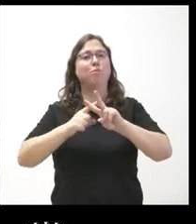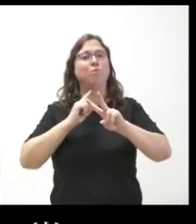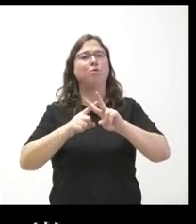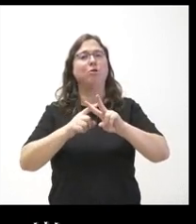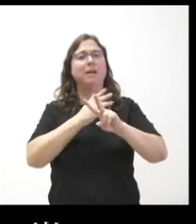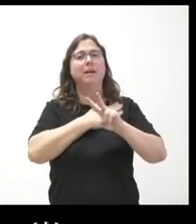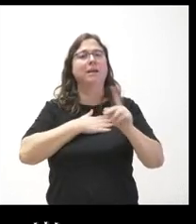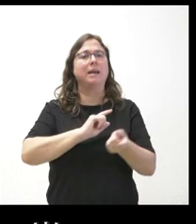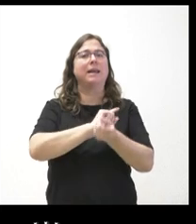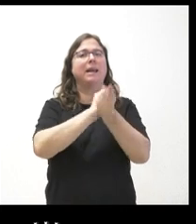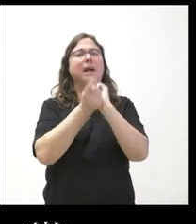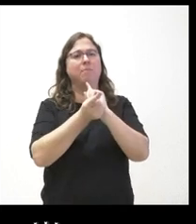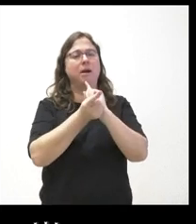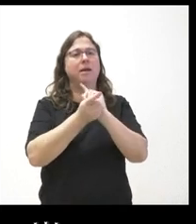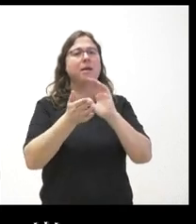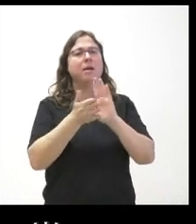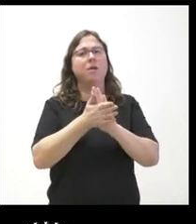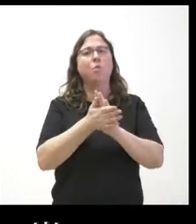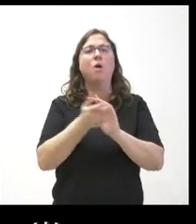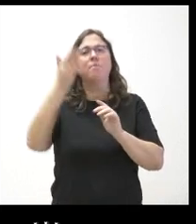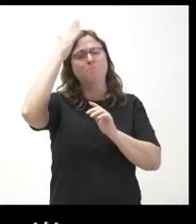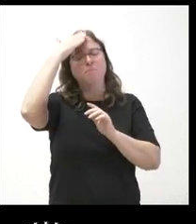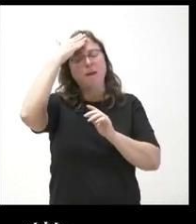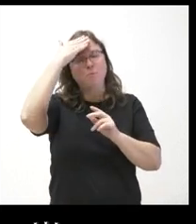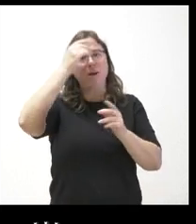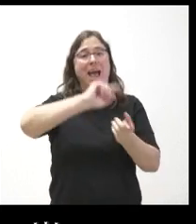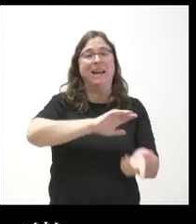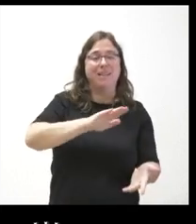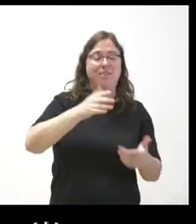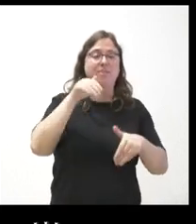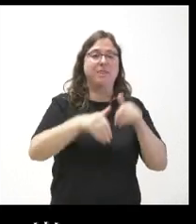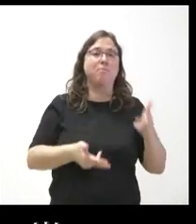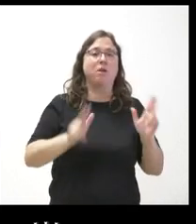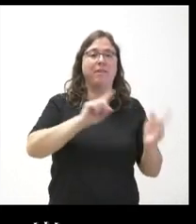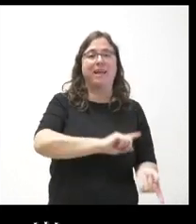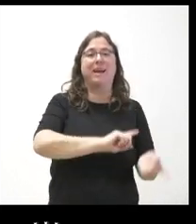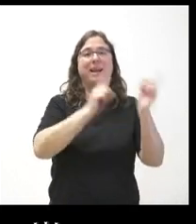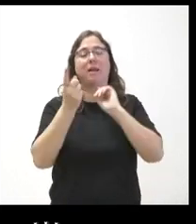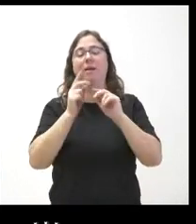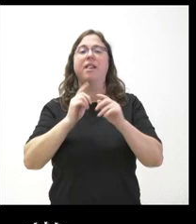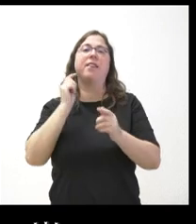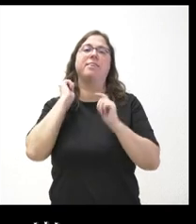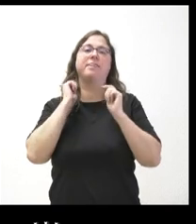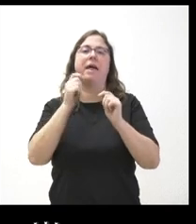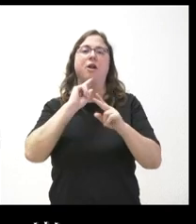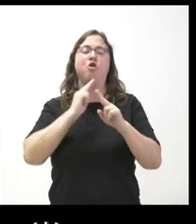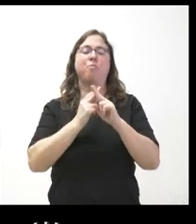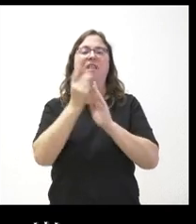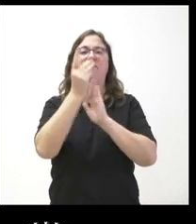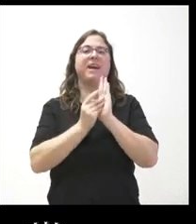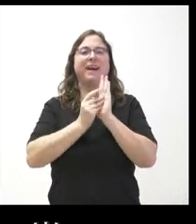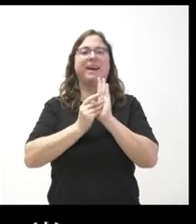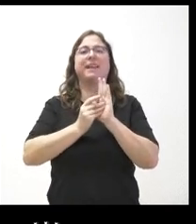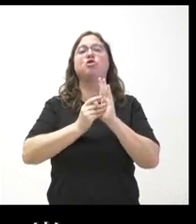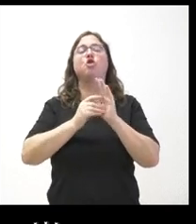convirtiera en una derogación del decreto de memoria democrática para transformarse en un decreto de concordia en primer término quería saber si esto es una